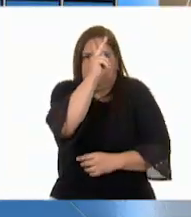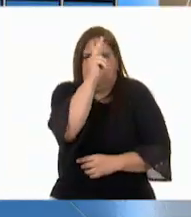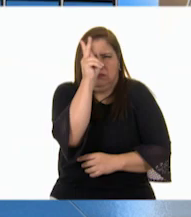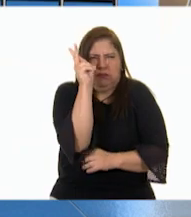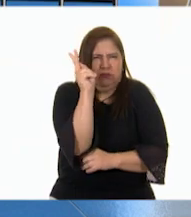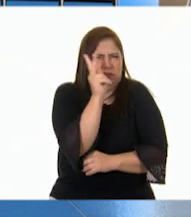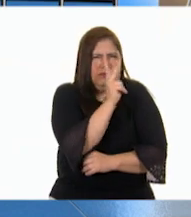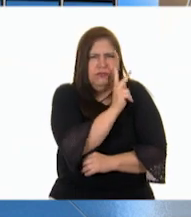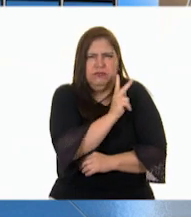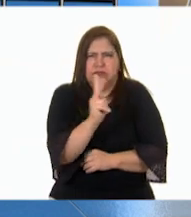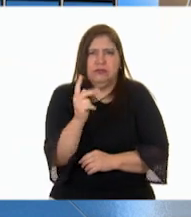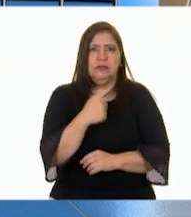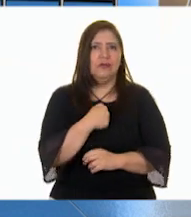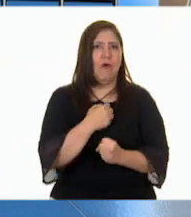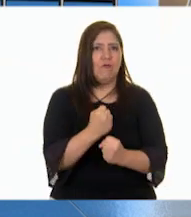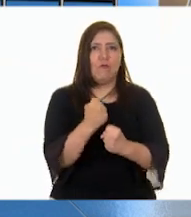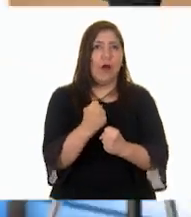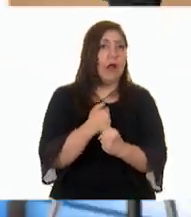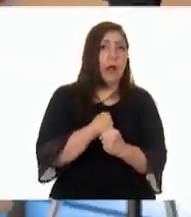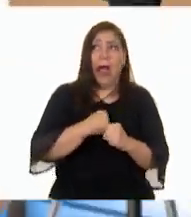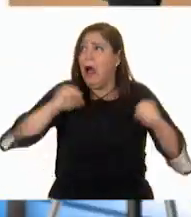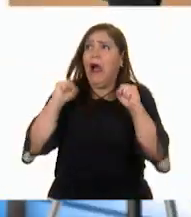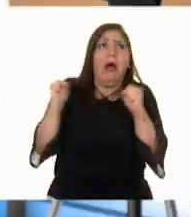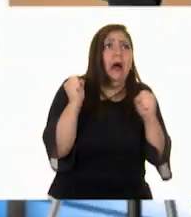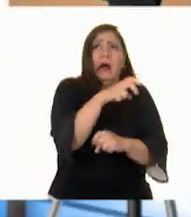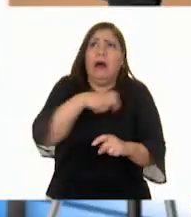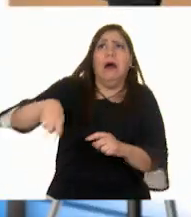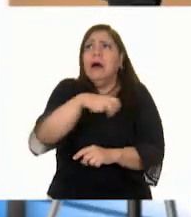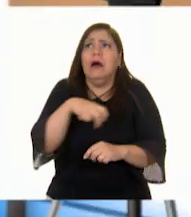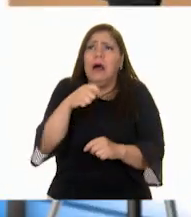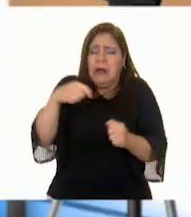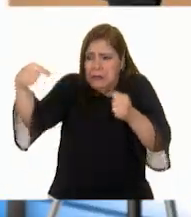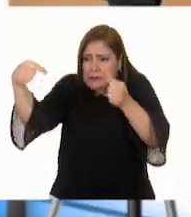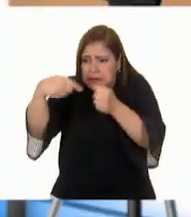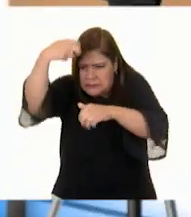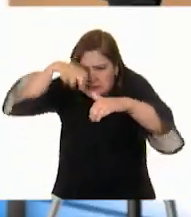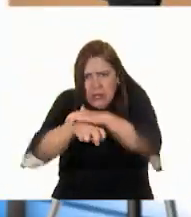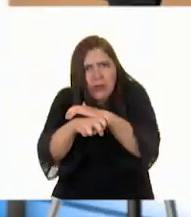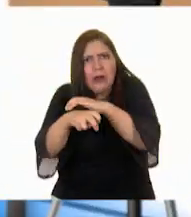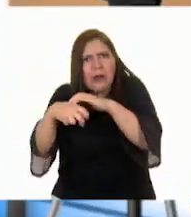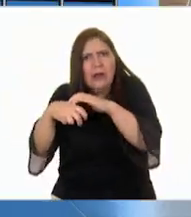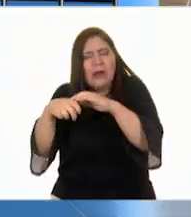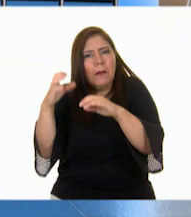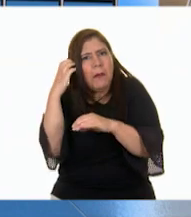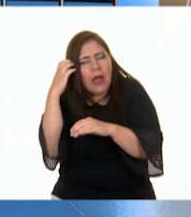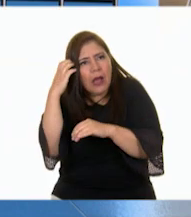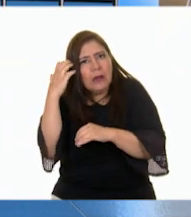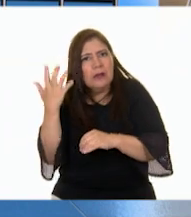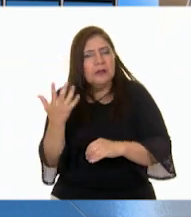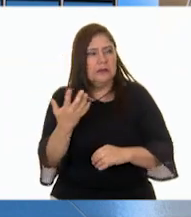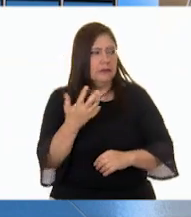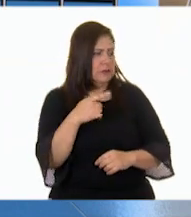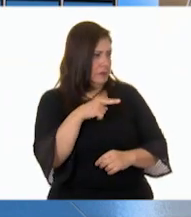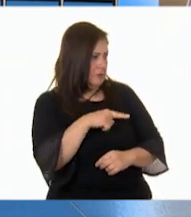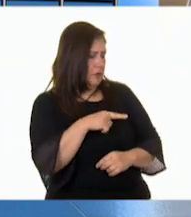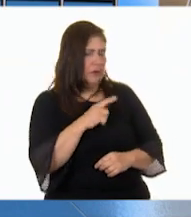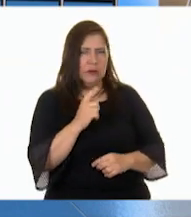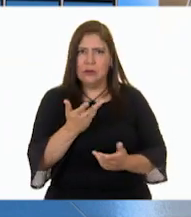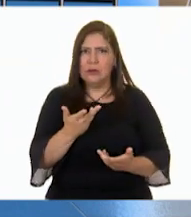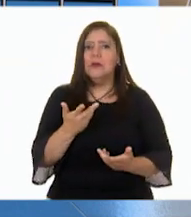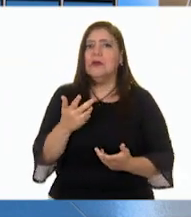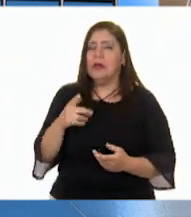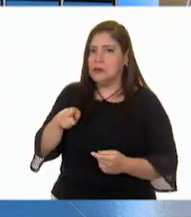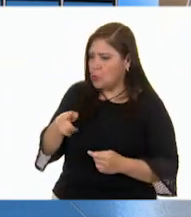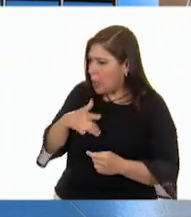fuerte que me hizo correr y esconderme debajo de la cama. Así, ¡ay! ¿Sentías horror en ese